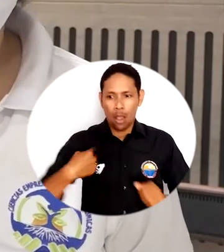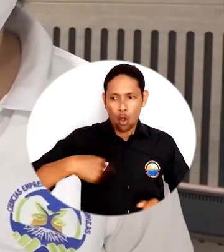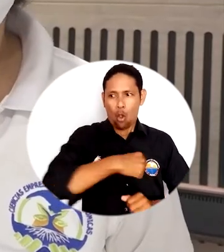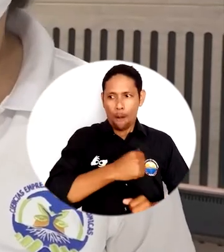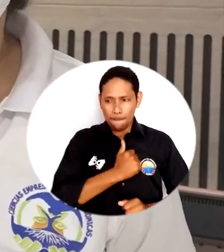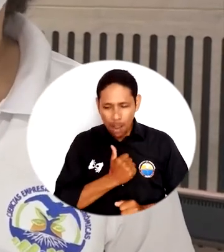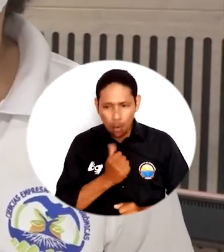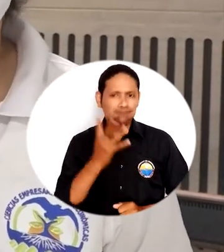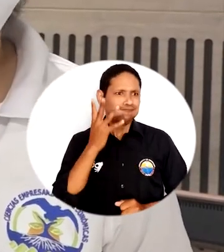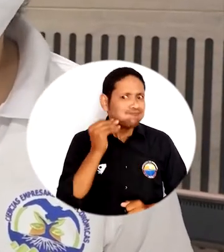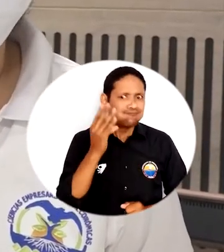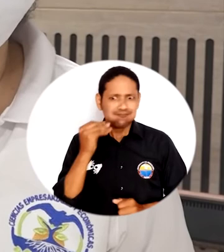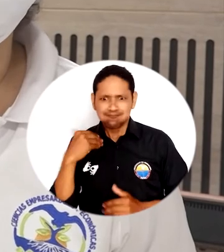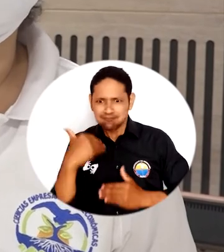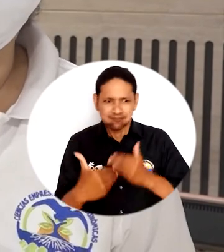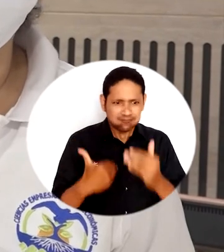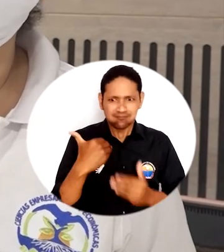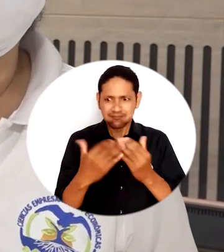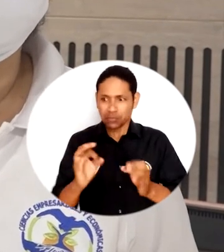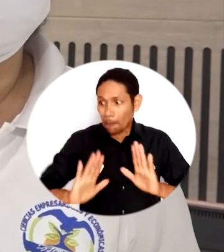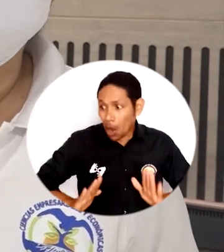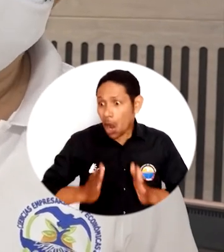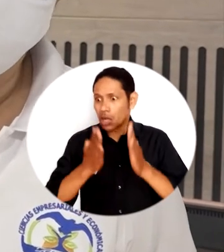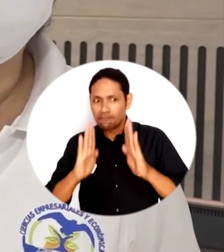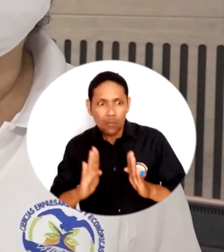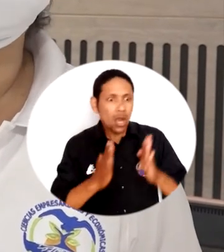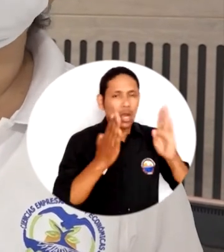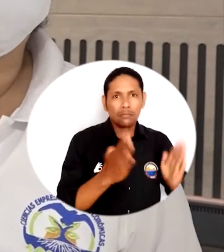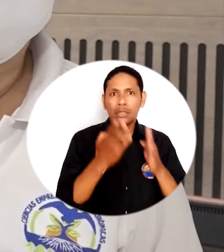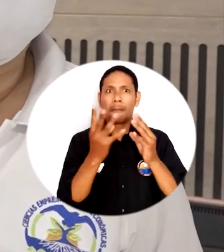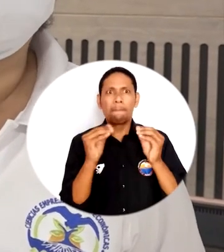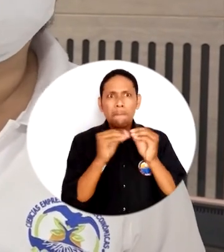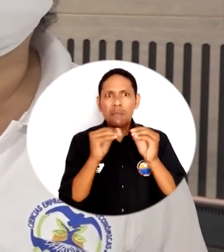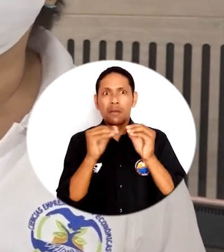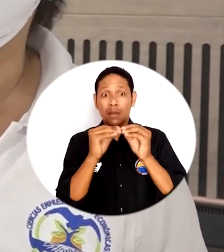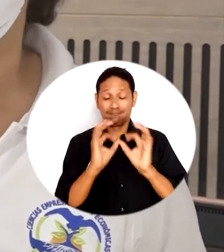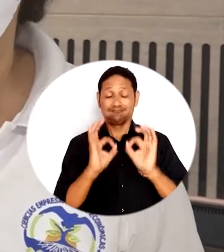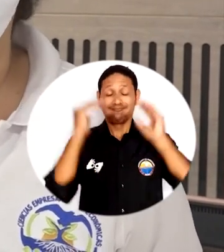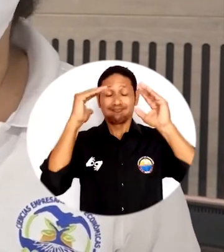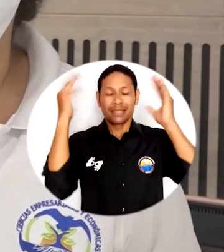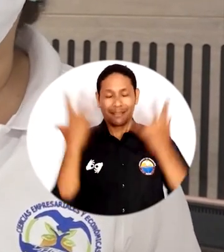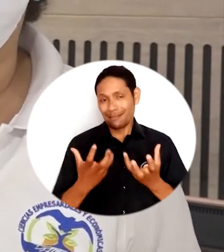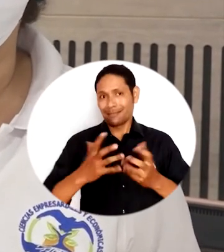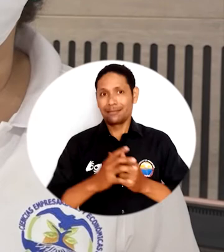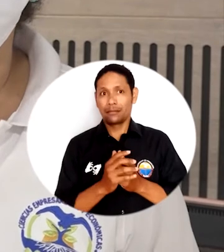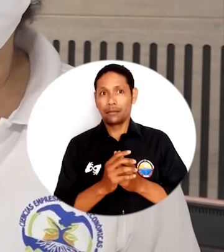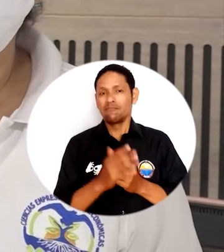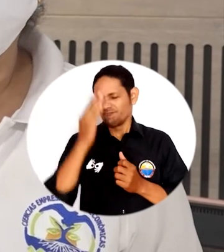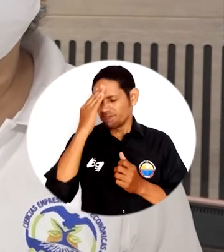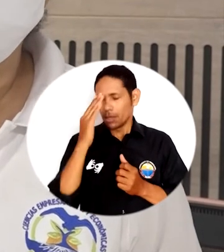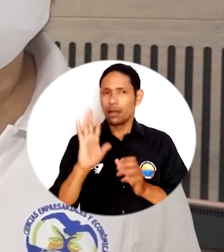Somos producto de nuestras mismas experiencias, las cuales cada vez las mejoramos y las cuales cada vez queremos hacerlas mucho mejor.